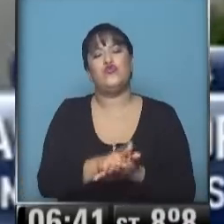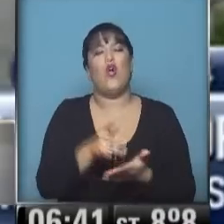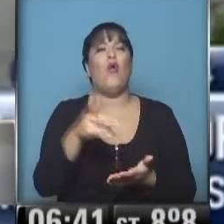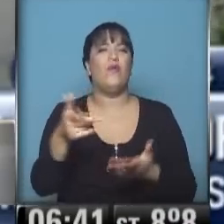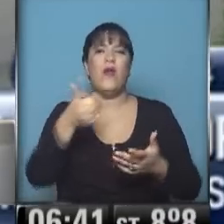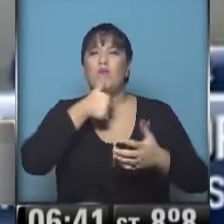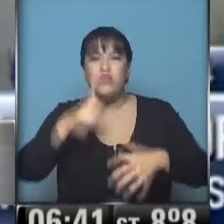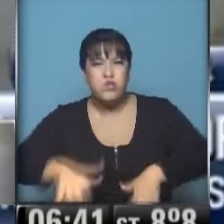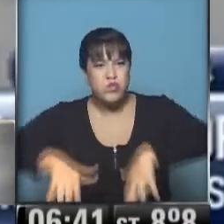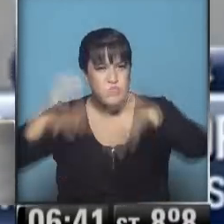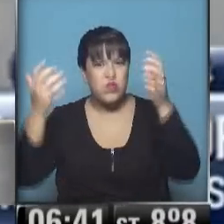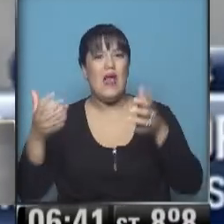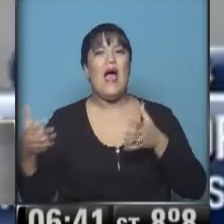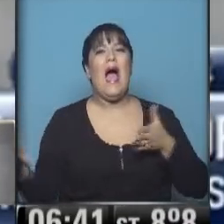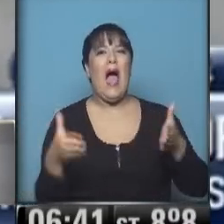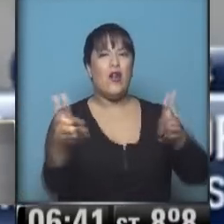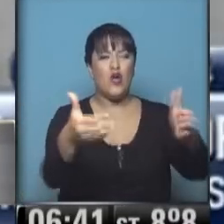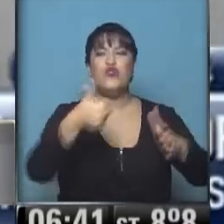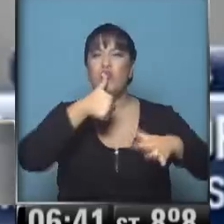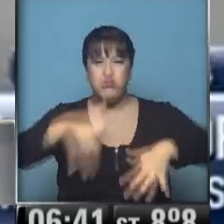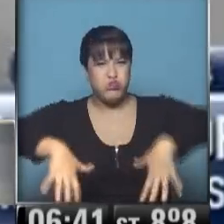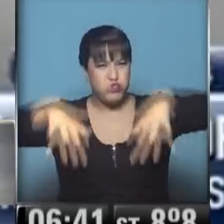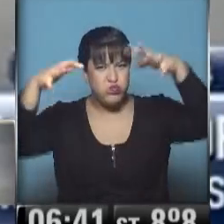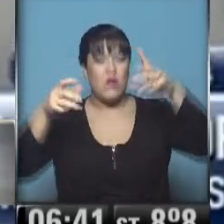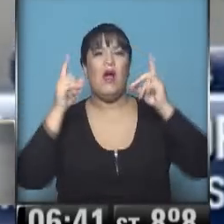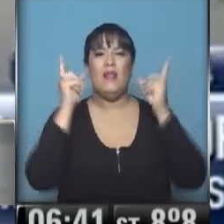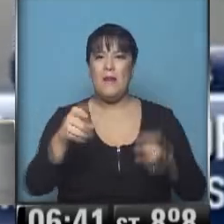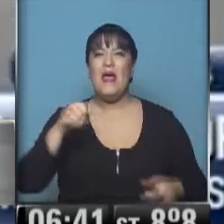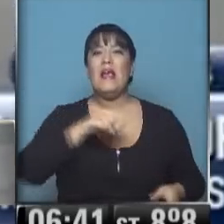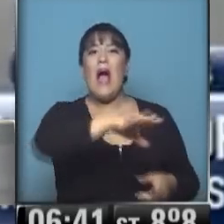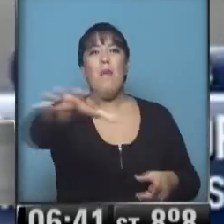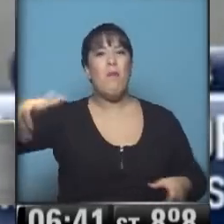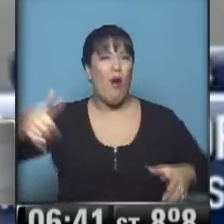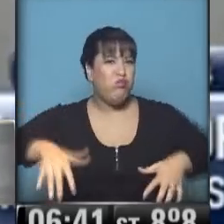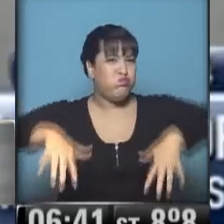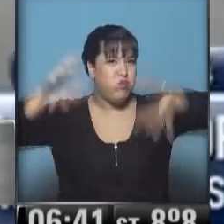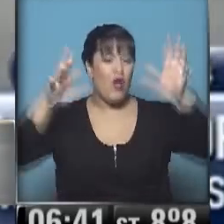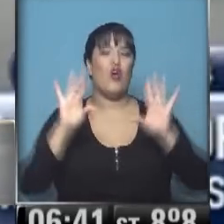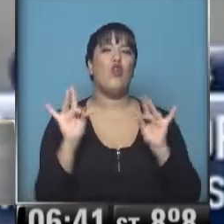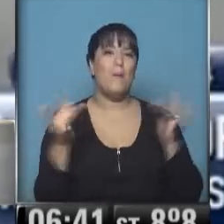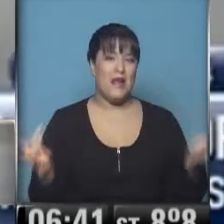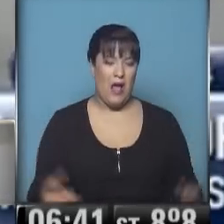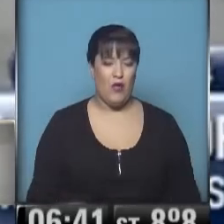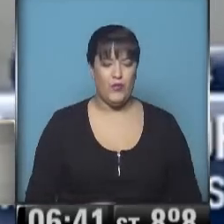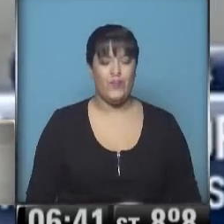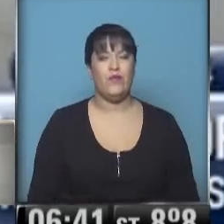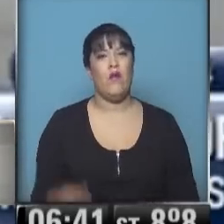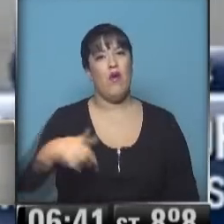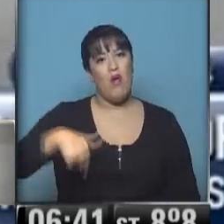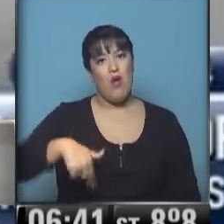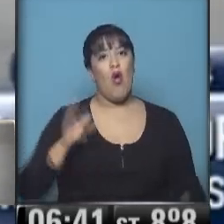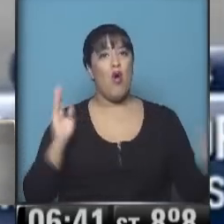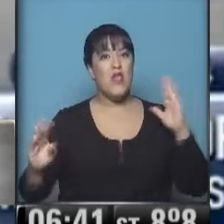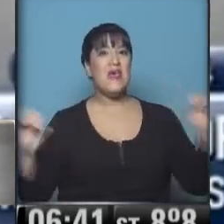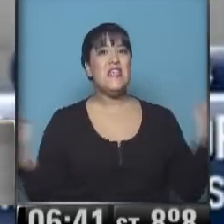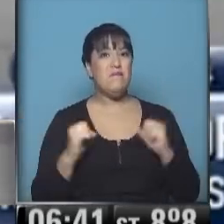hídrica con el arroyo azul muy cargado. También con los campos llenos de agua con complicaciones. Viene un invierno muy